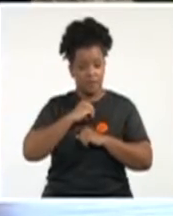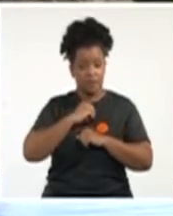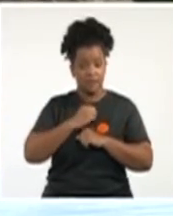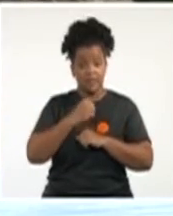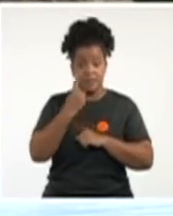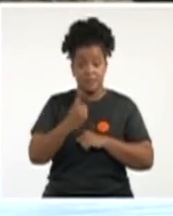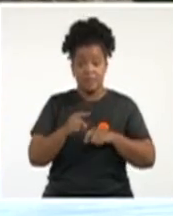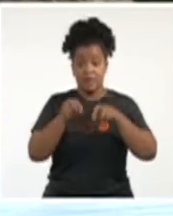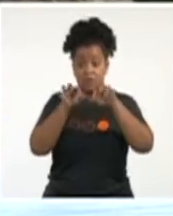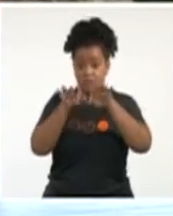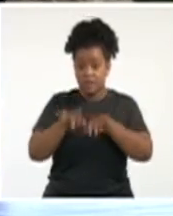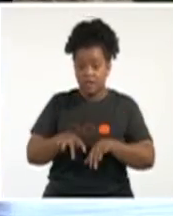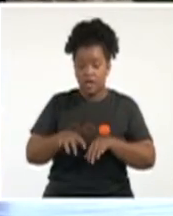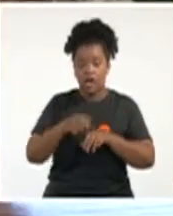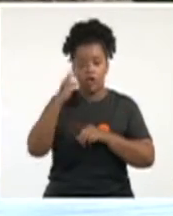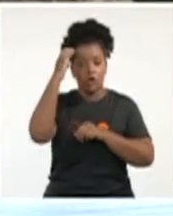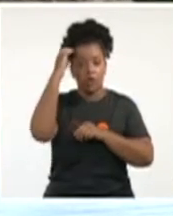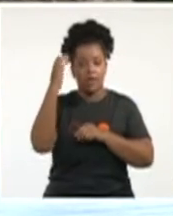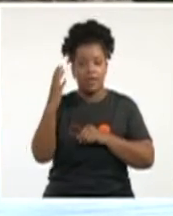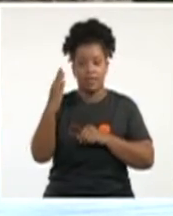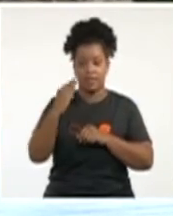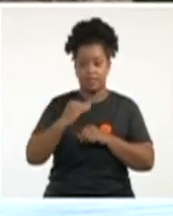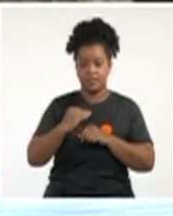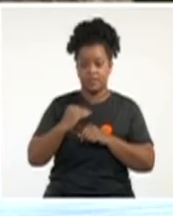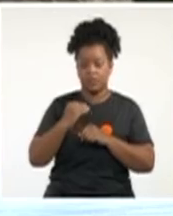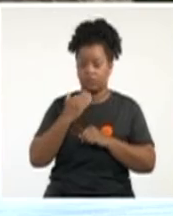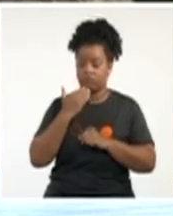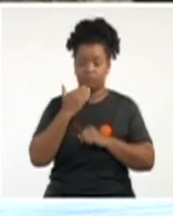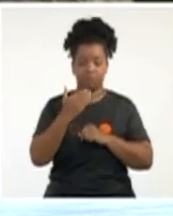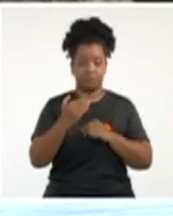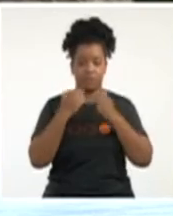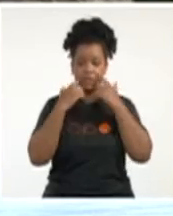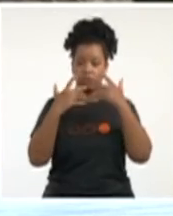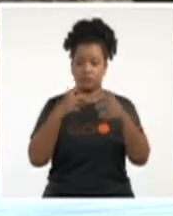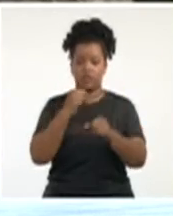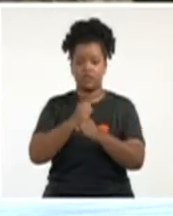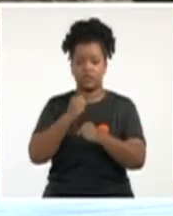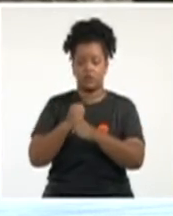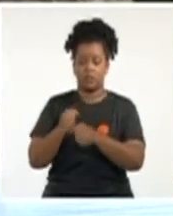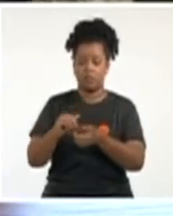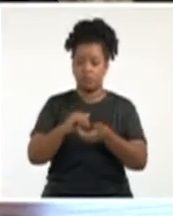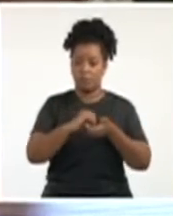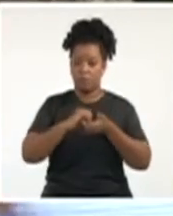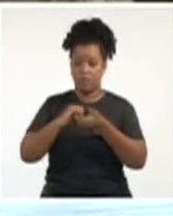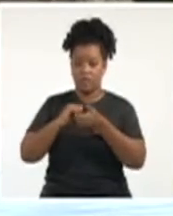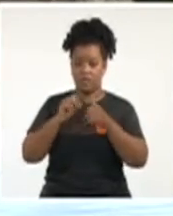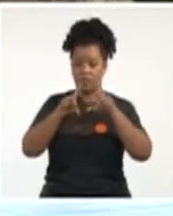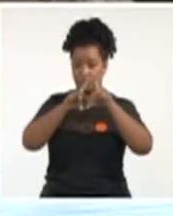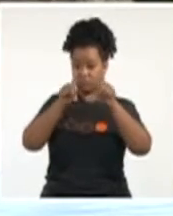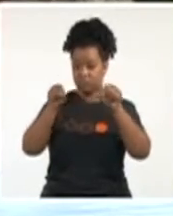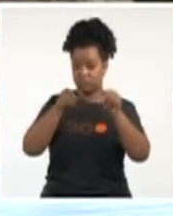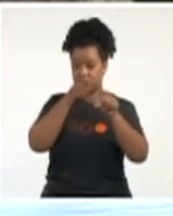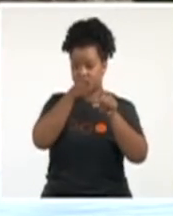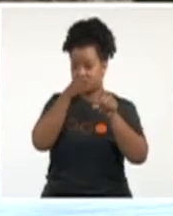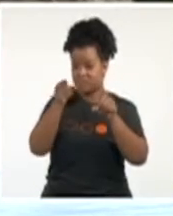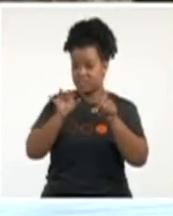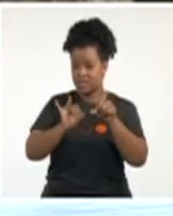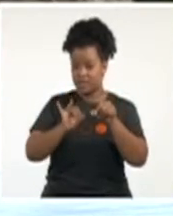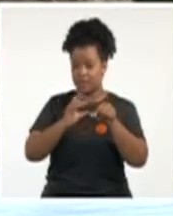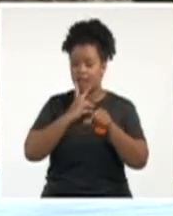los gobernadores que nos han dicho que ha sido muy valioso el trabajo de los compañeros en ayudar a la organización, al